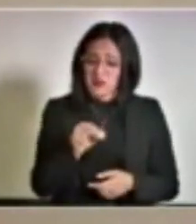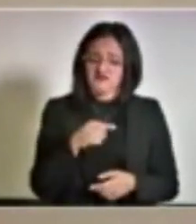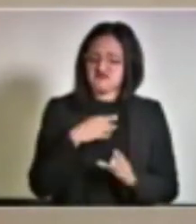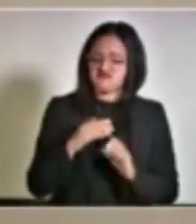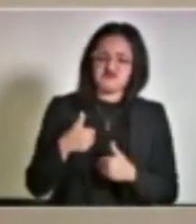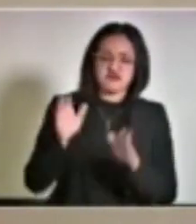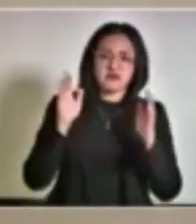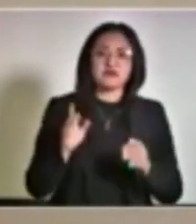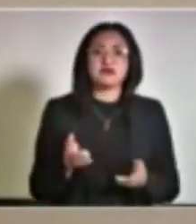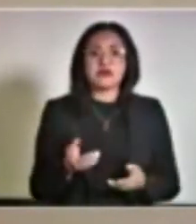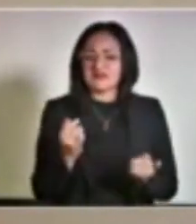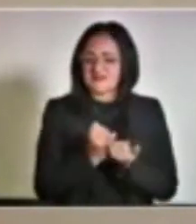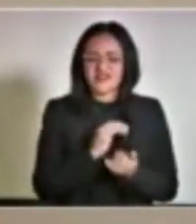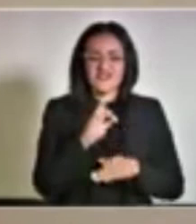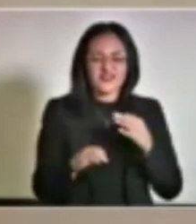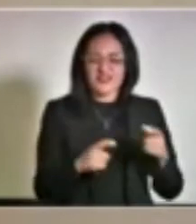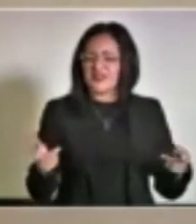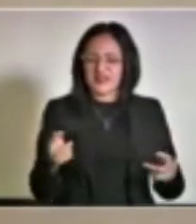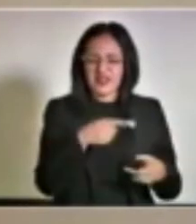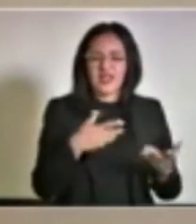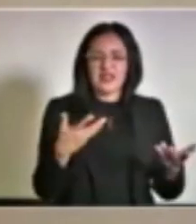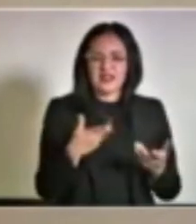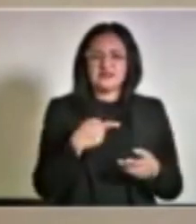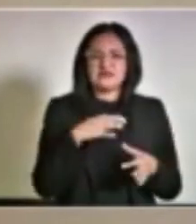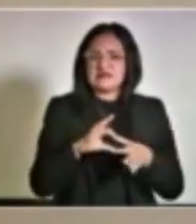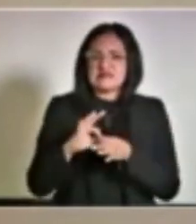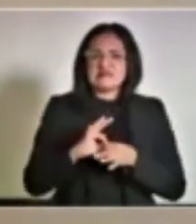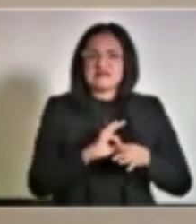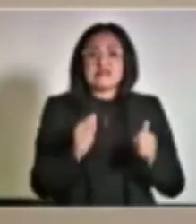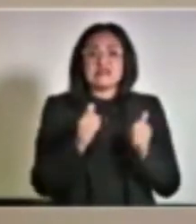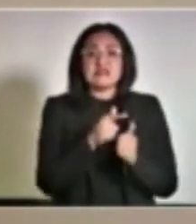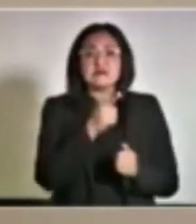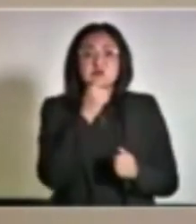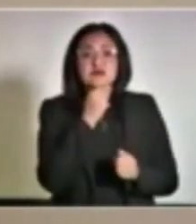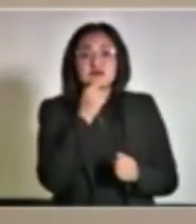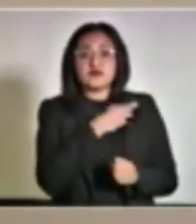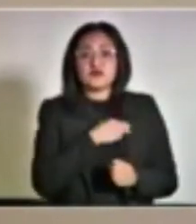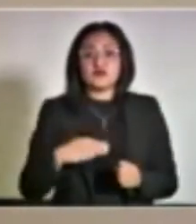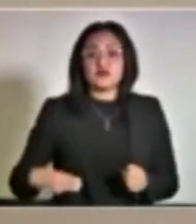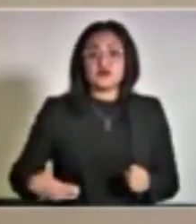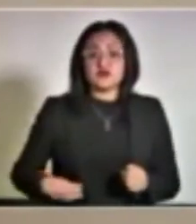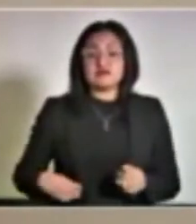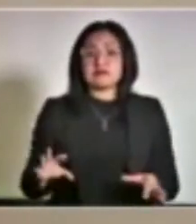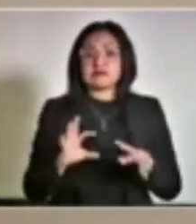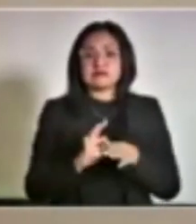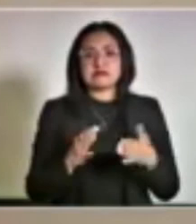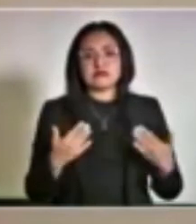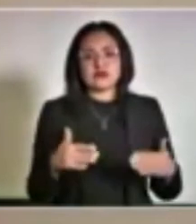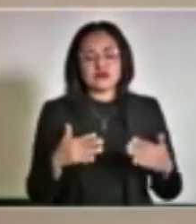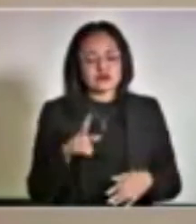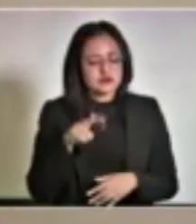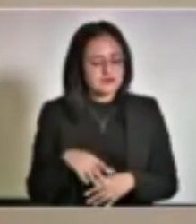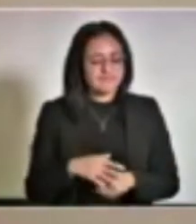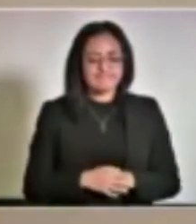y la vinculación. Con la policía municipal. Así es